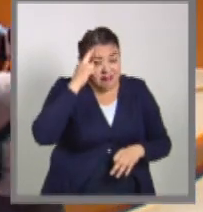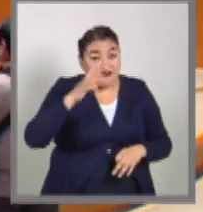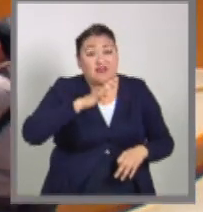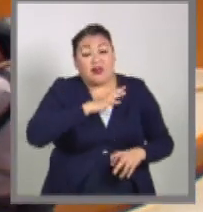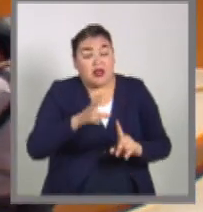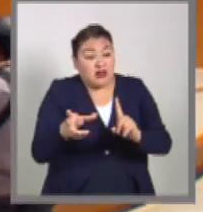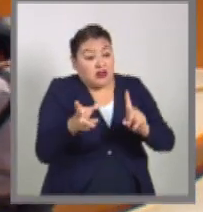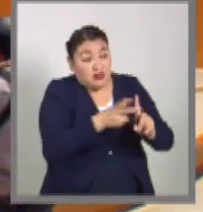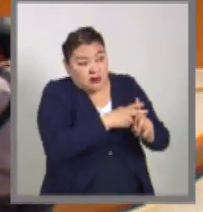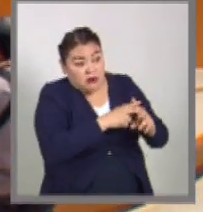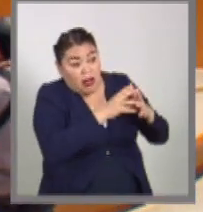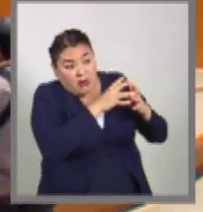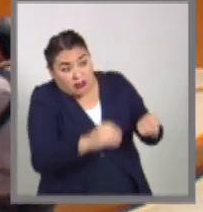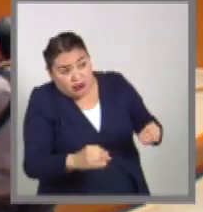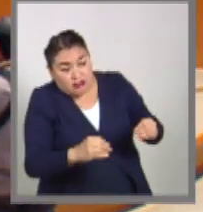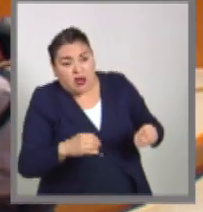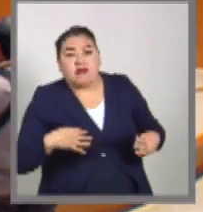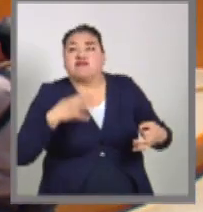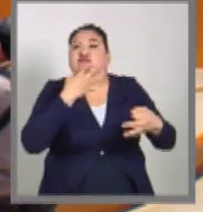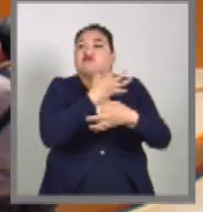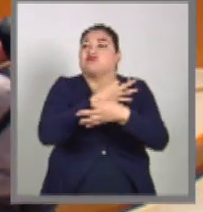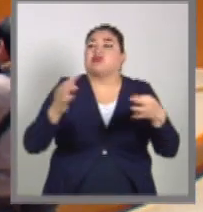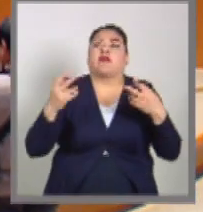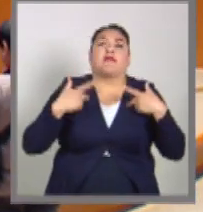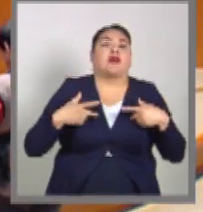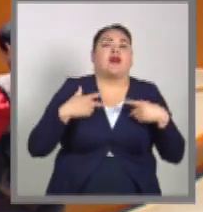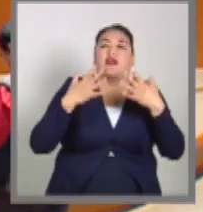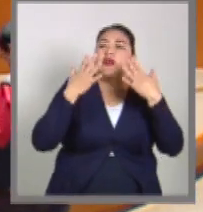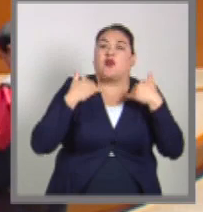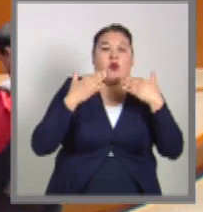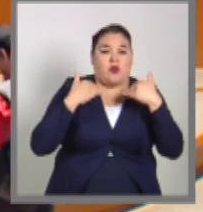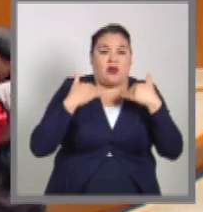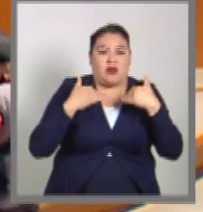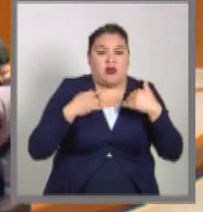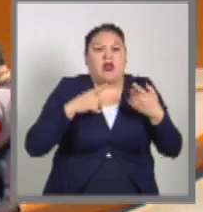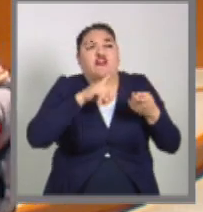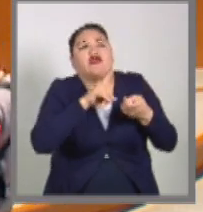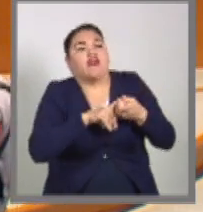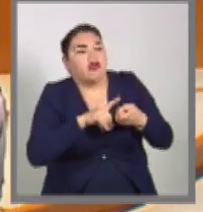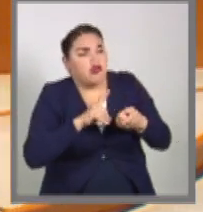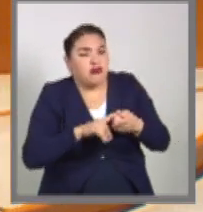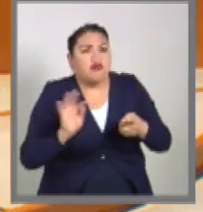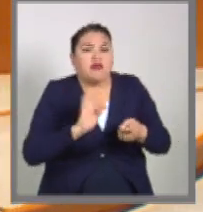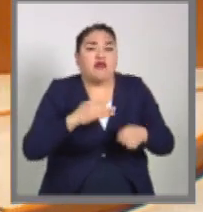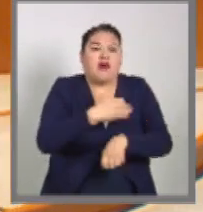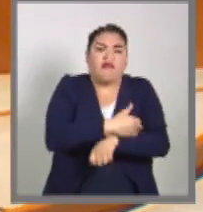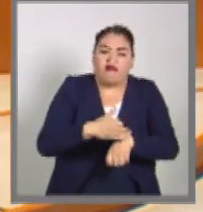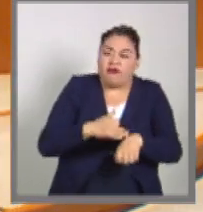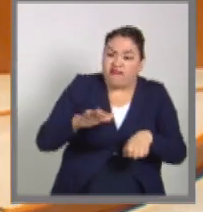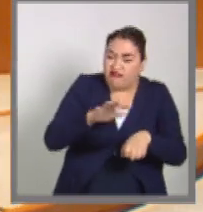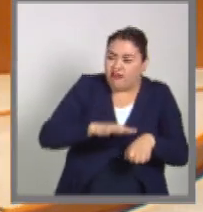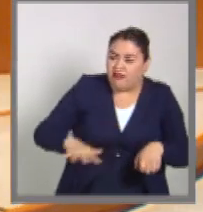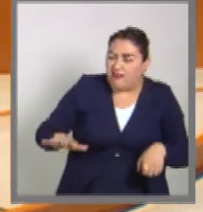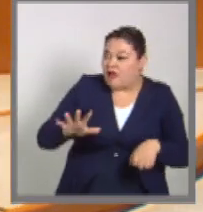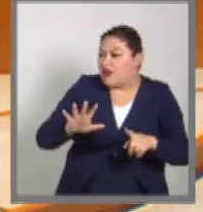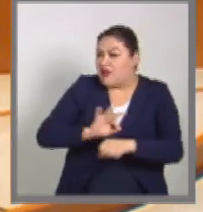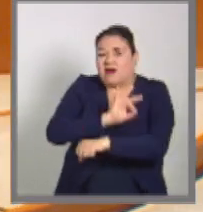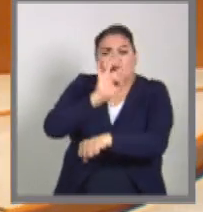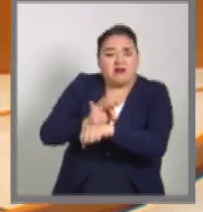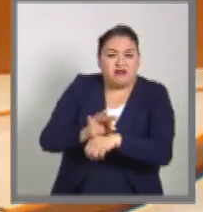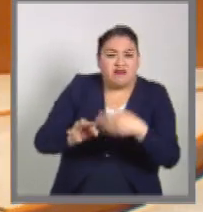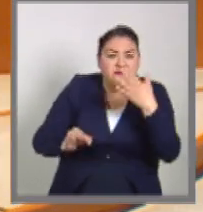ausencia cuando una persona ha desaparecido y deja en una indefensión a su familia.